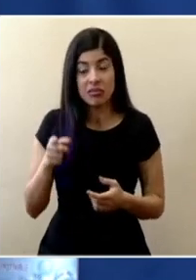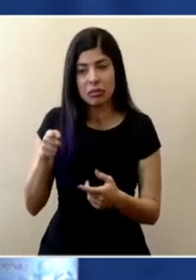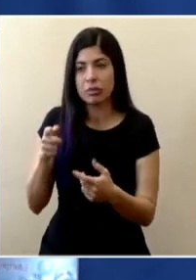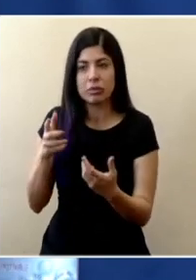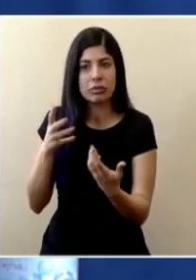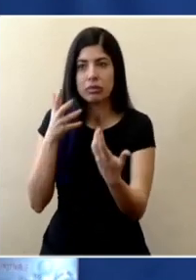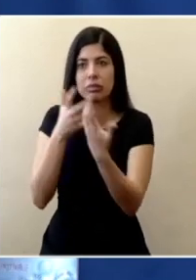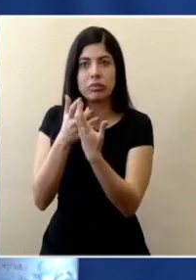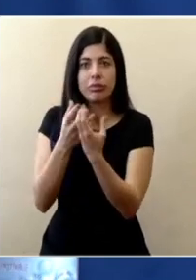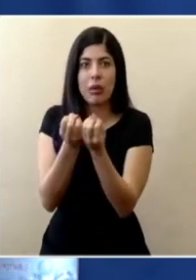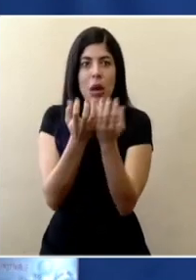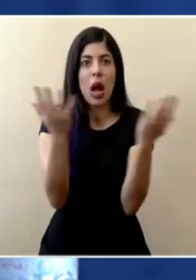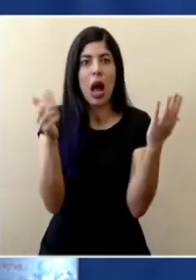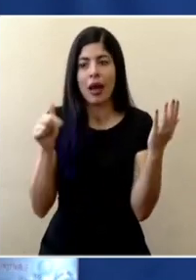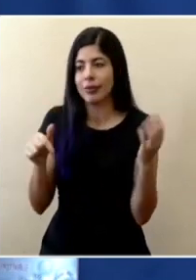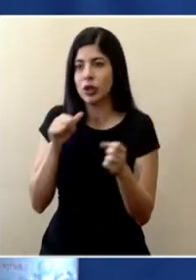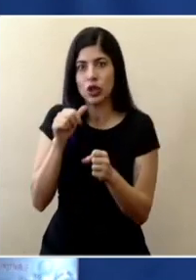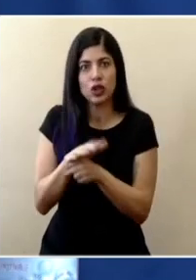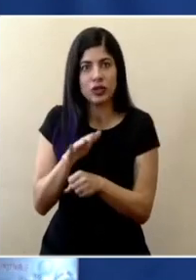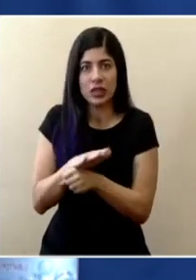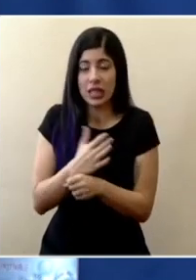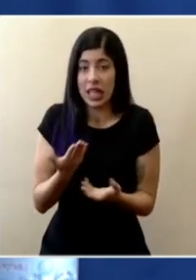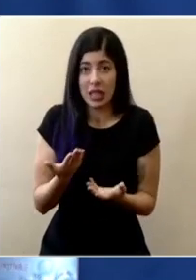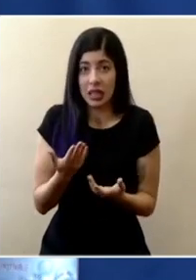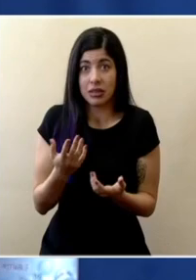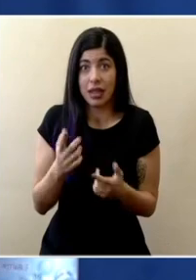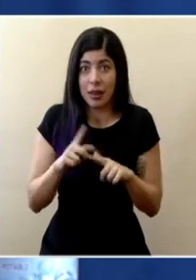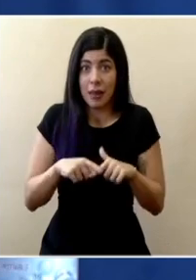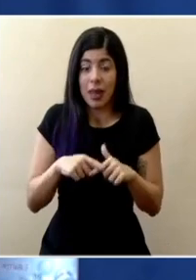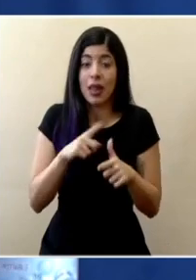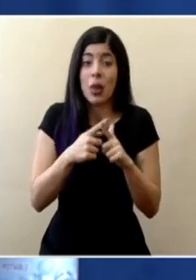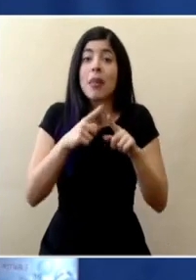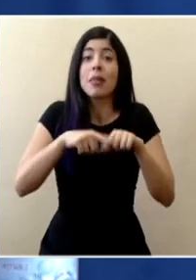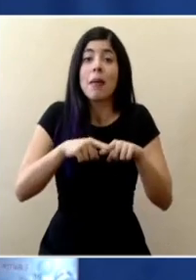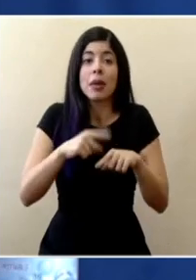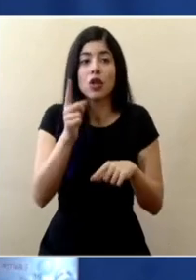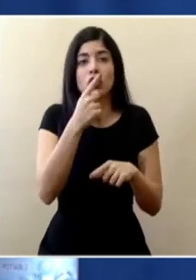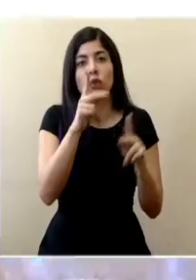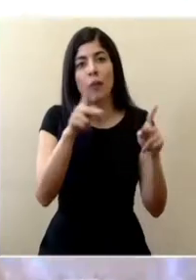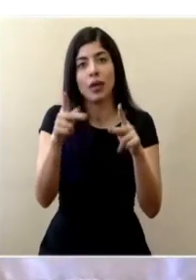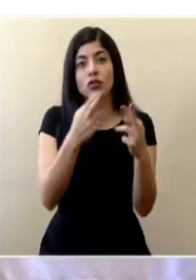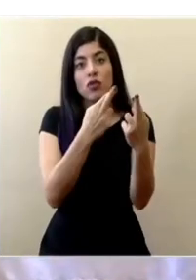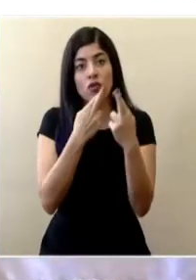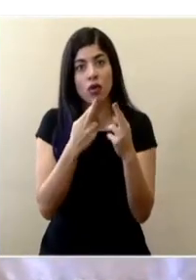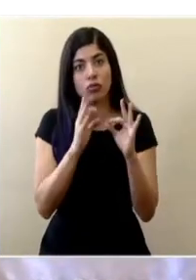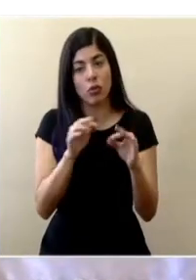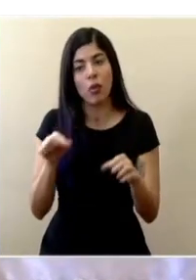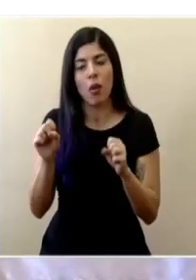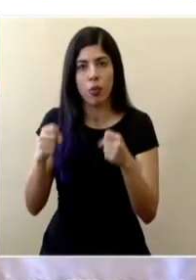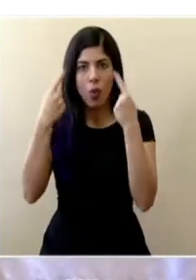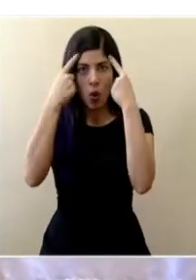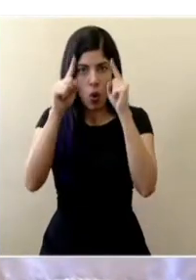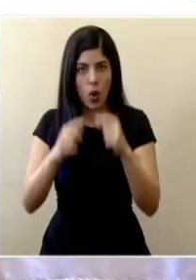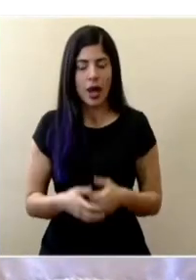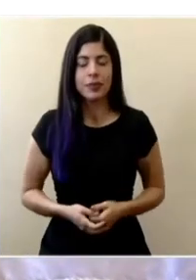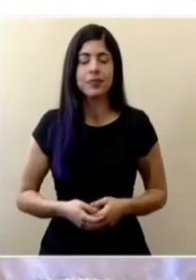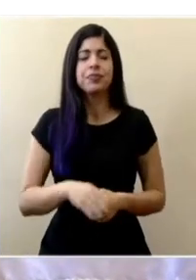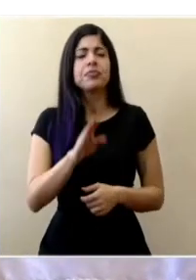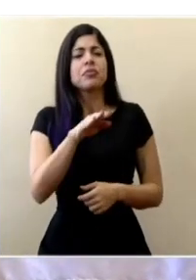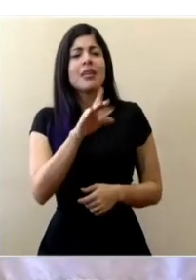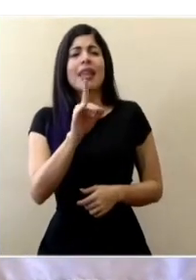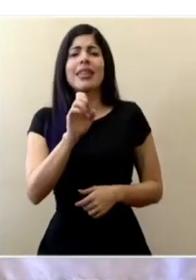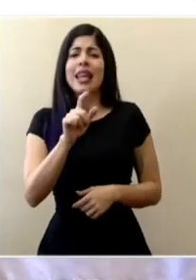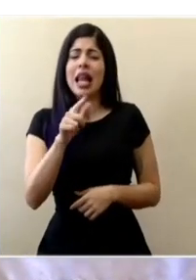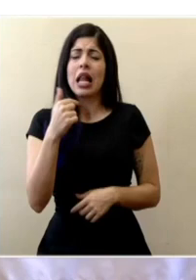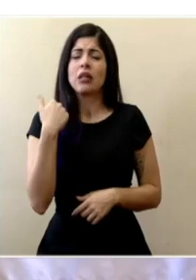insisto no hay otro escenario posible si no hay respuesta de la población don Daniel que entendemos que